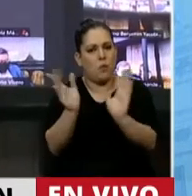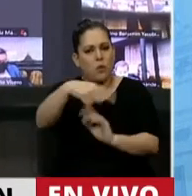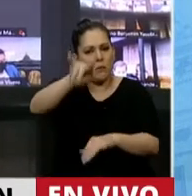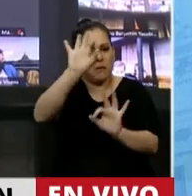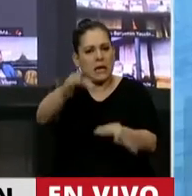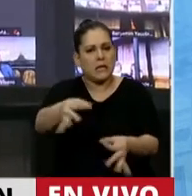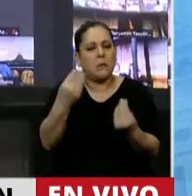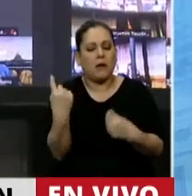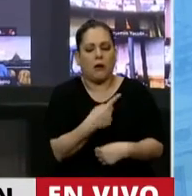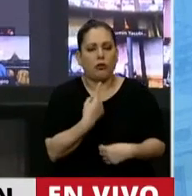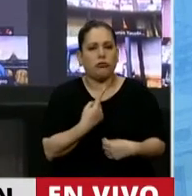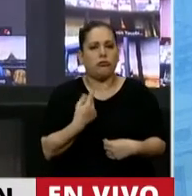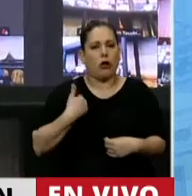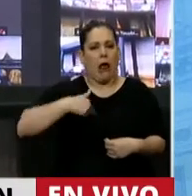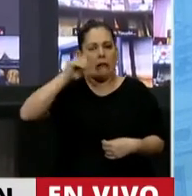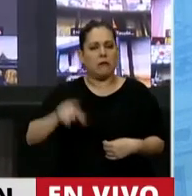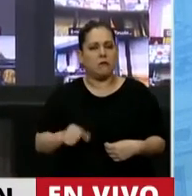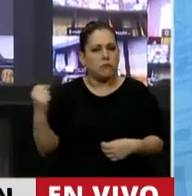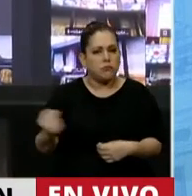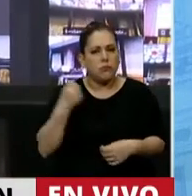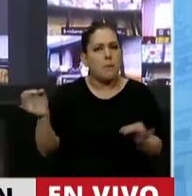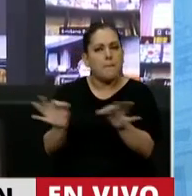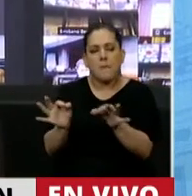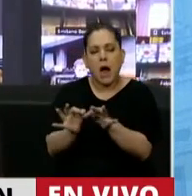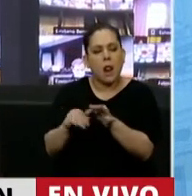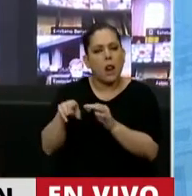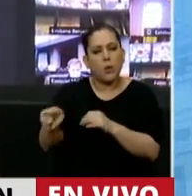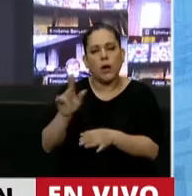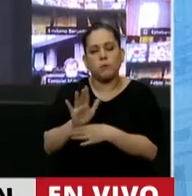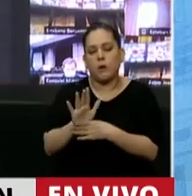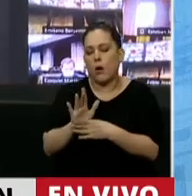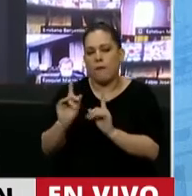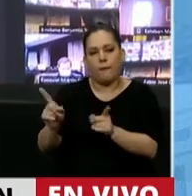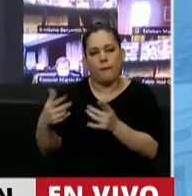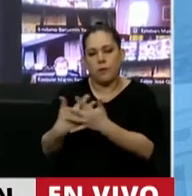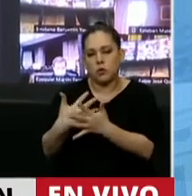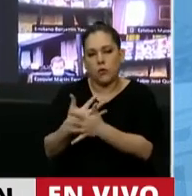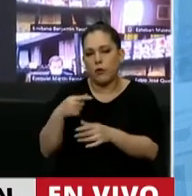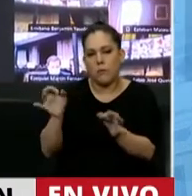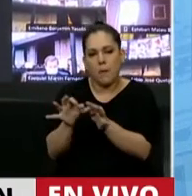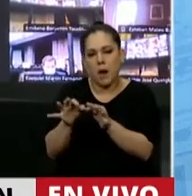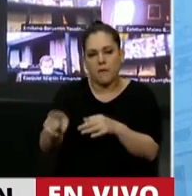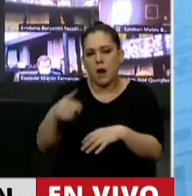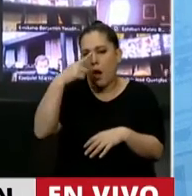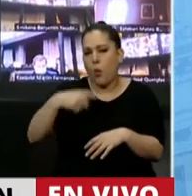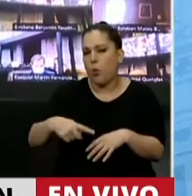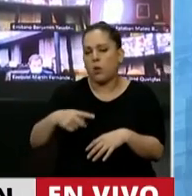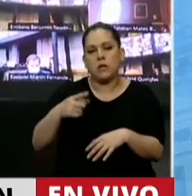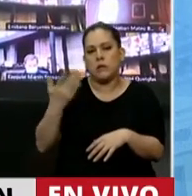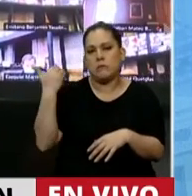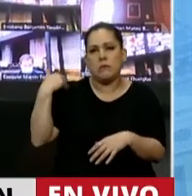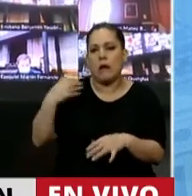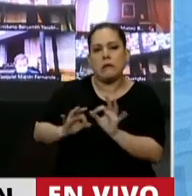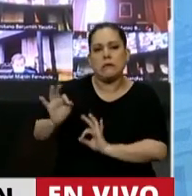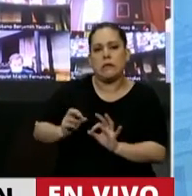significa Malvinas para los argentinos. Todavía sigue siendo una herida abierta la última guerra de la Argentina en el